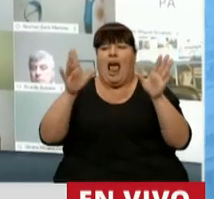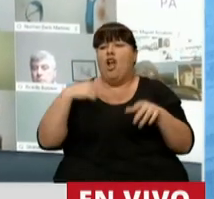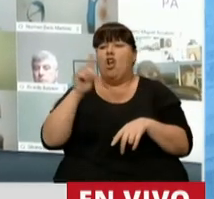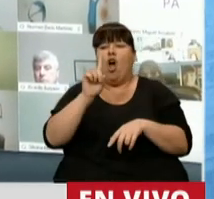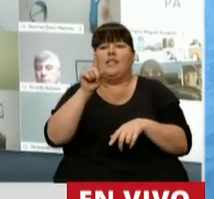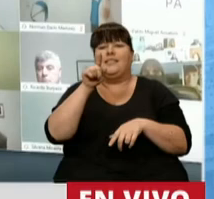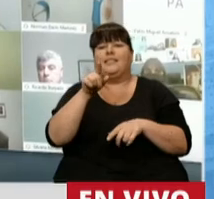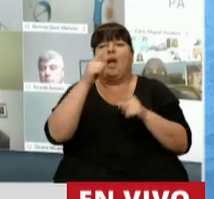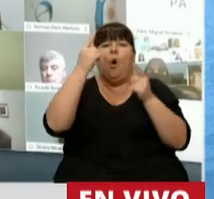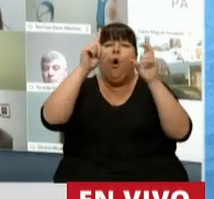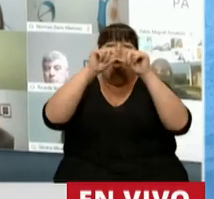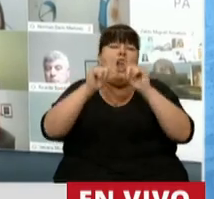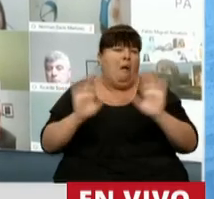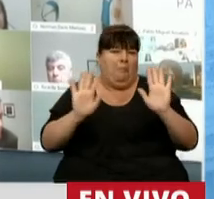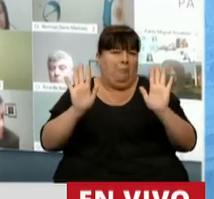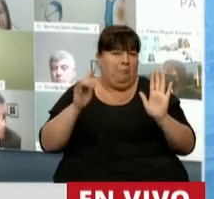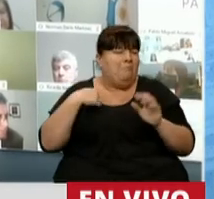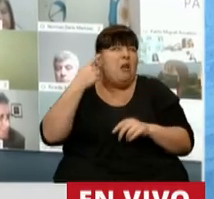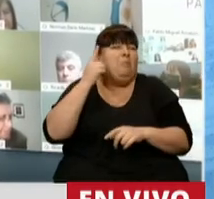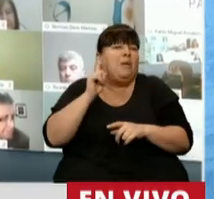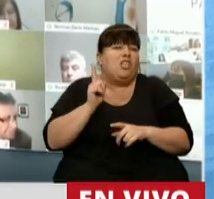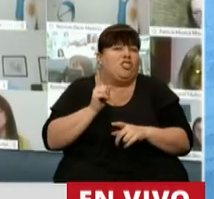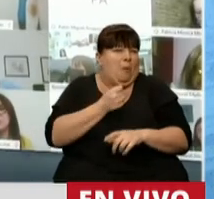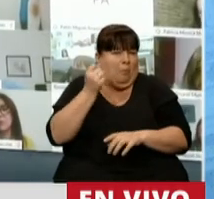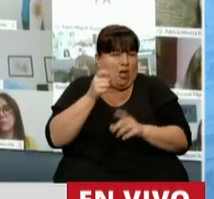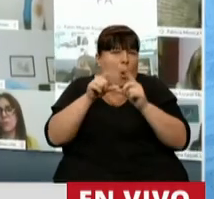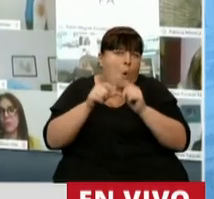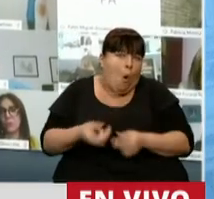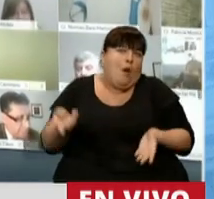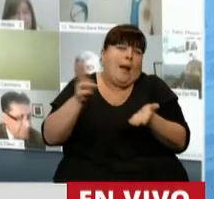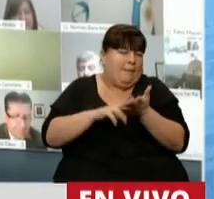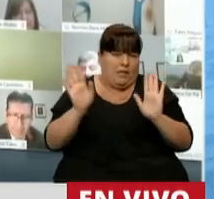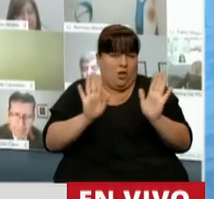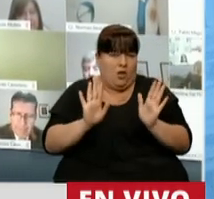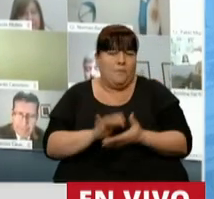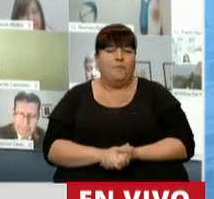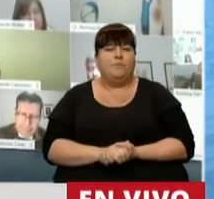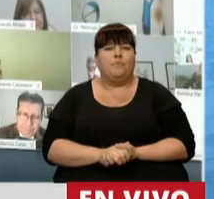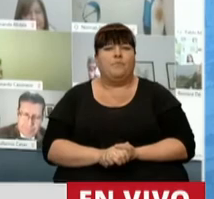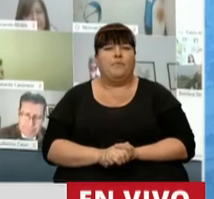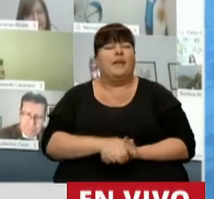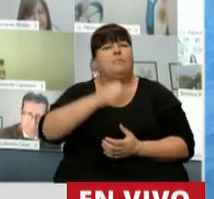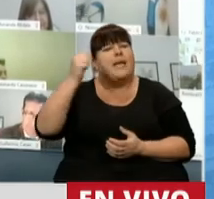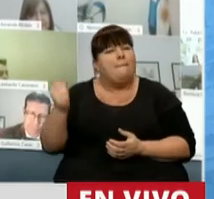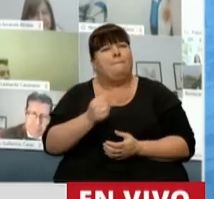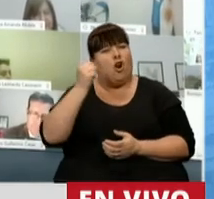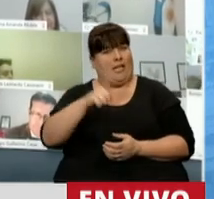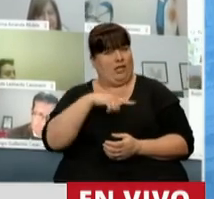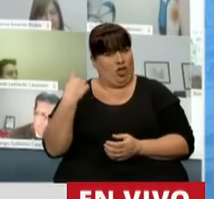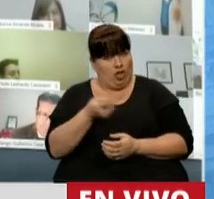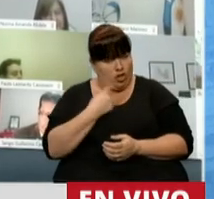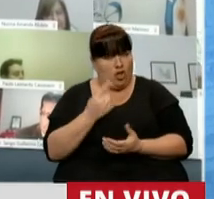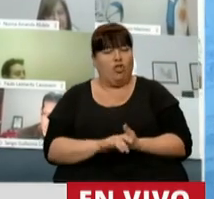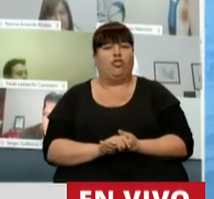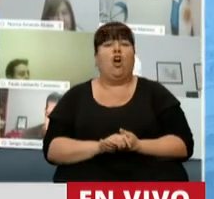a ir en números porque no me parece que sea importante volver a remarcarlo. Es importante para nosotros